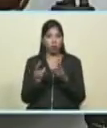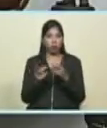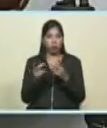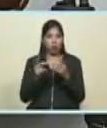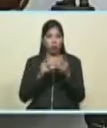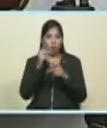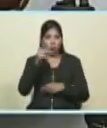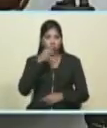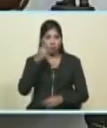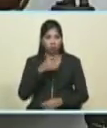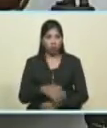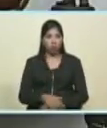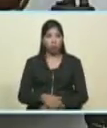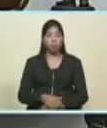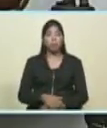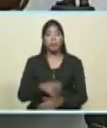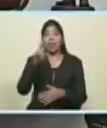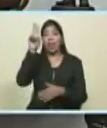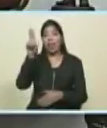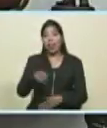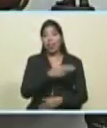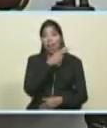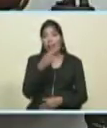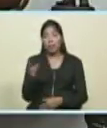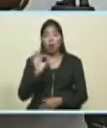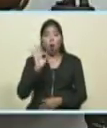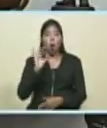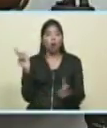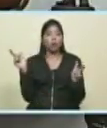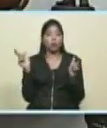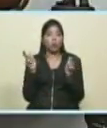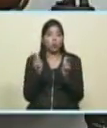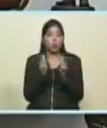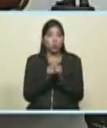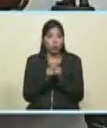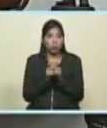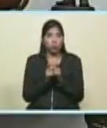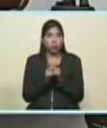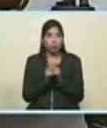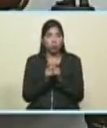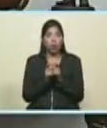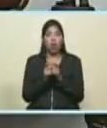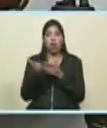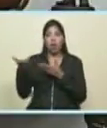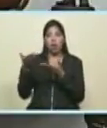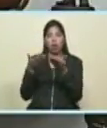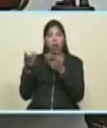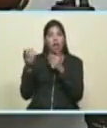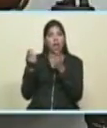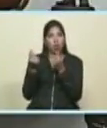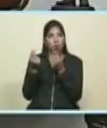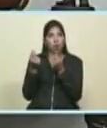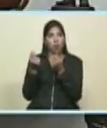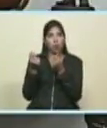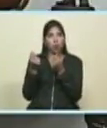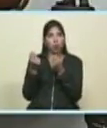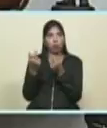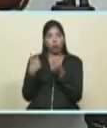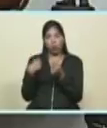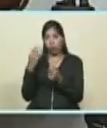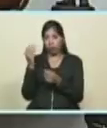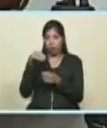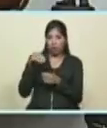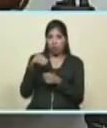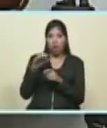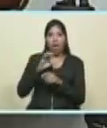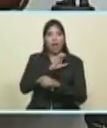eliminando o reduciendo a niveles no vitales el relacionamiento económico yo diría energético